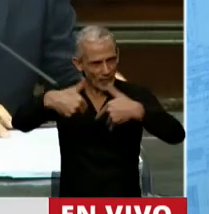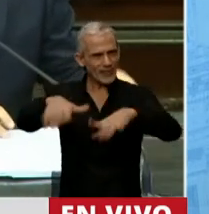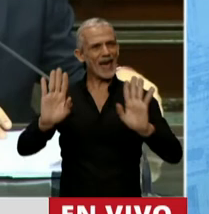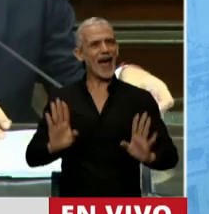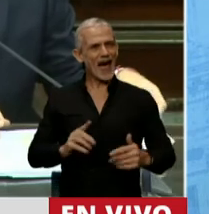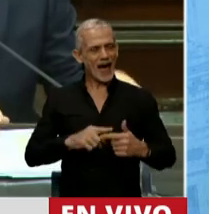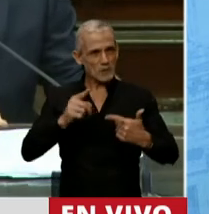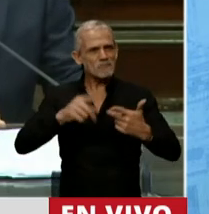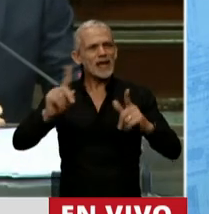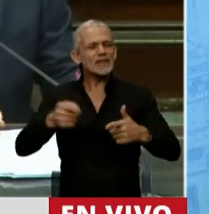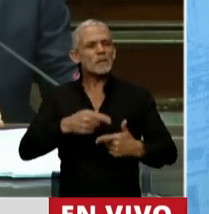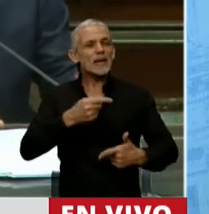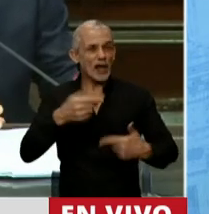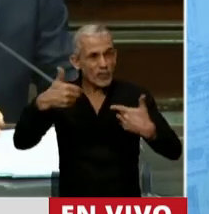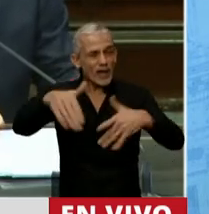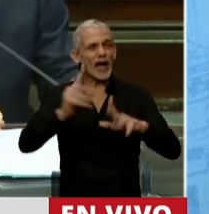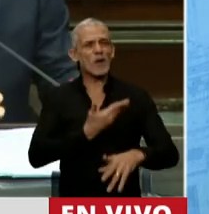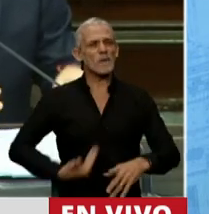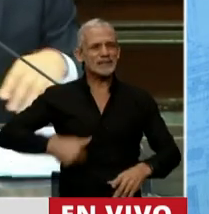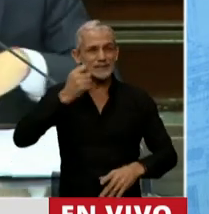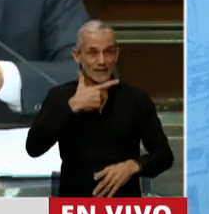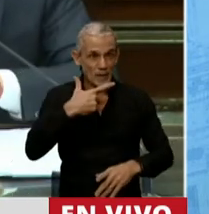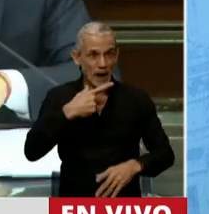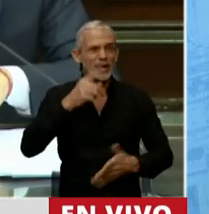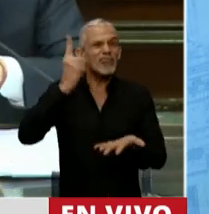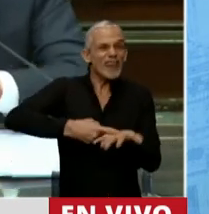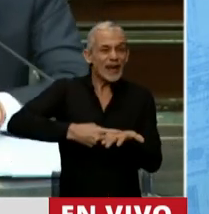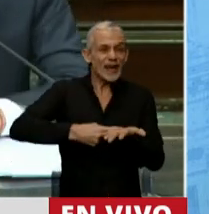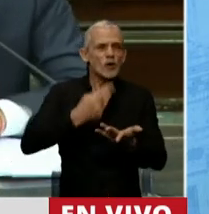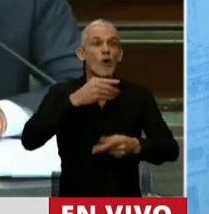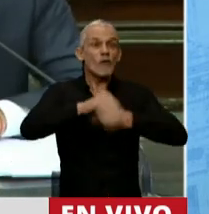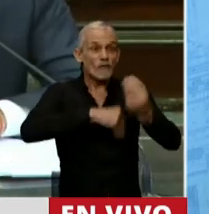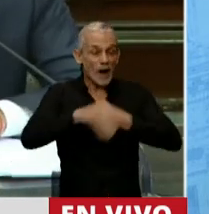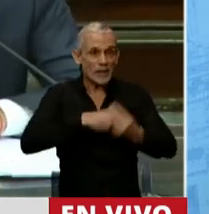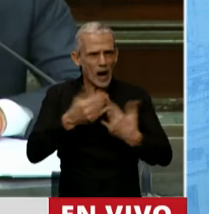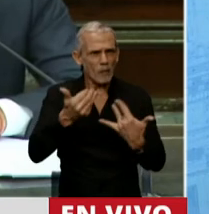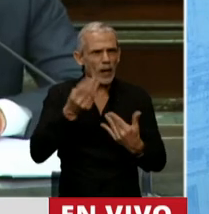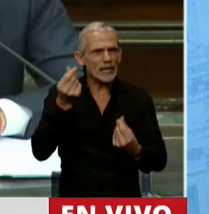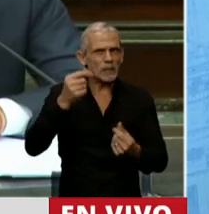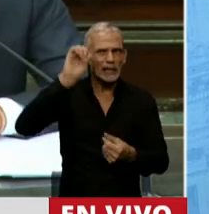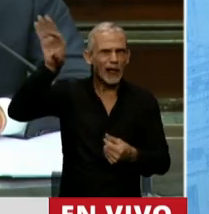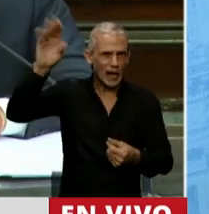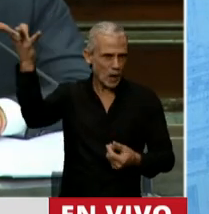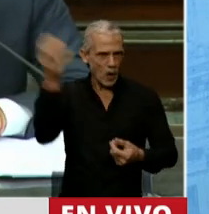que el presidente por decreto facilitar a que sus familiares blanquearan